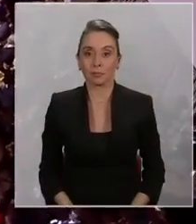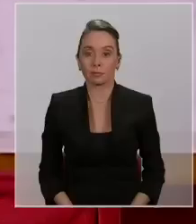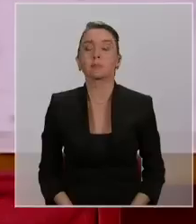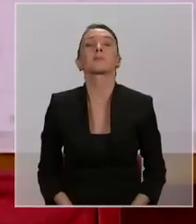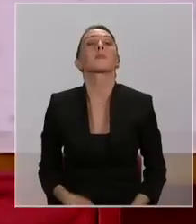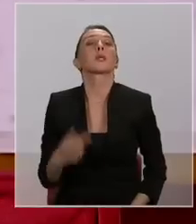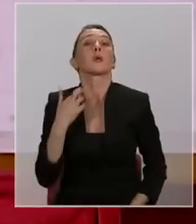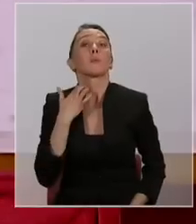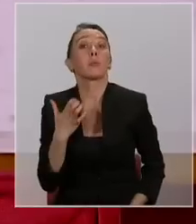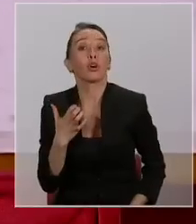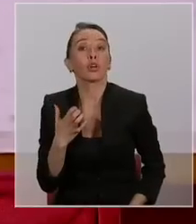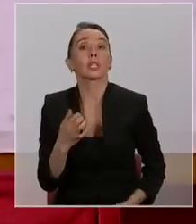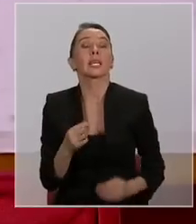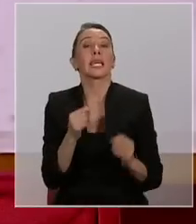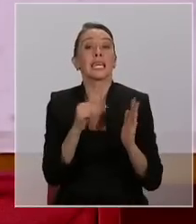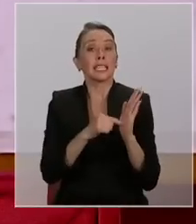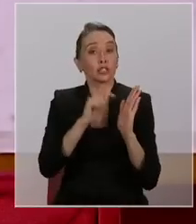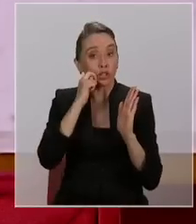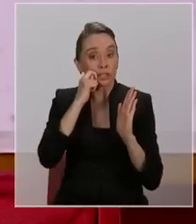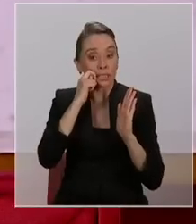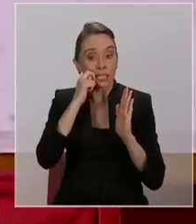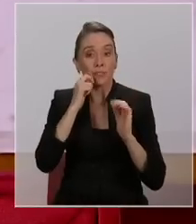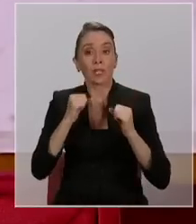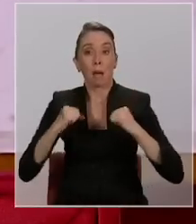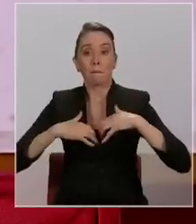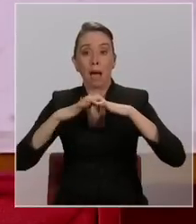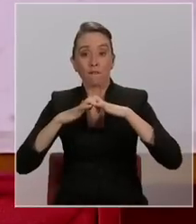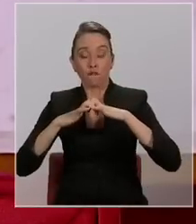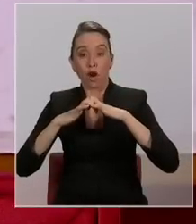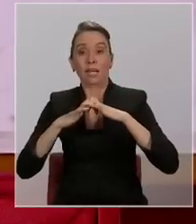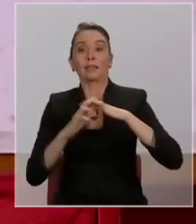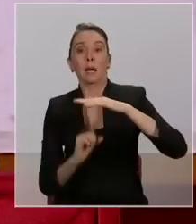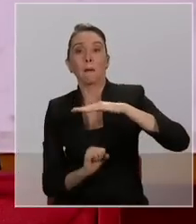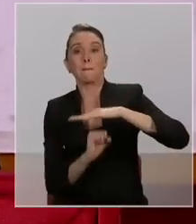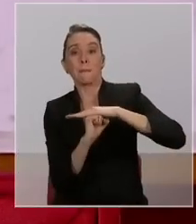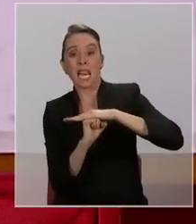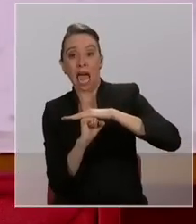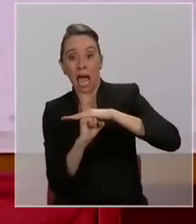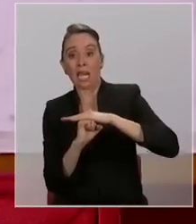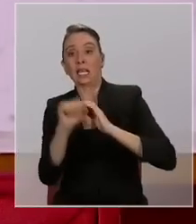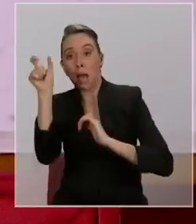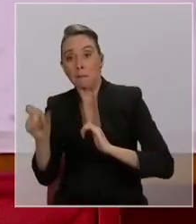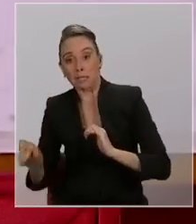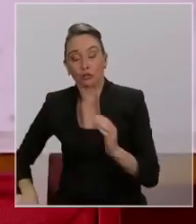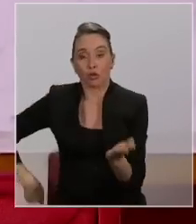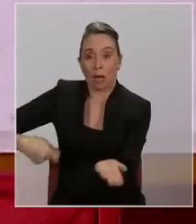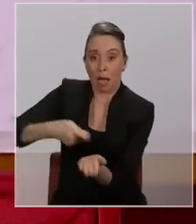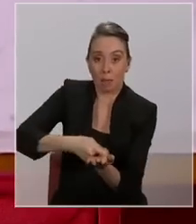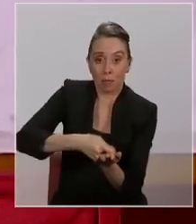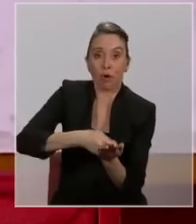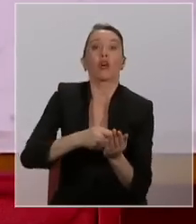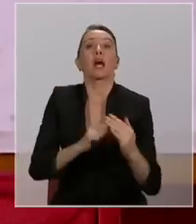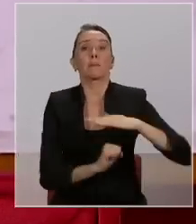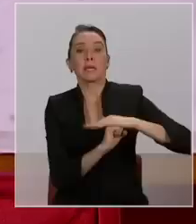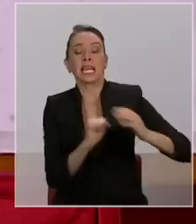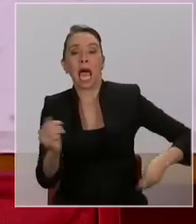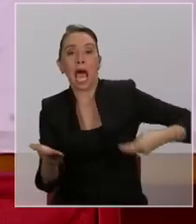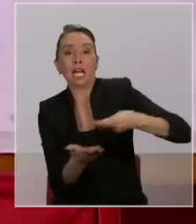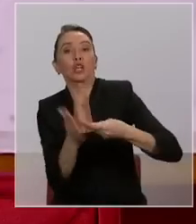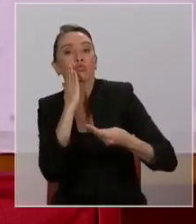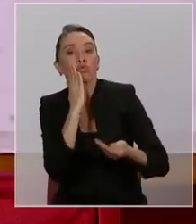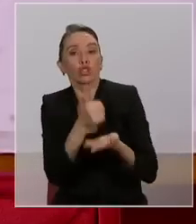Porque fortalece el pilar contributivo y también el pilar solidario. El pilar contributivo se